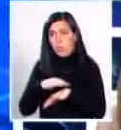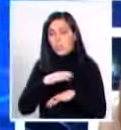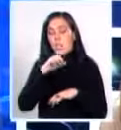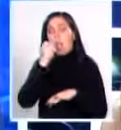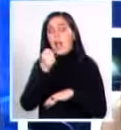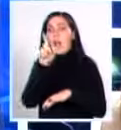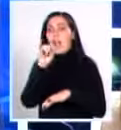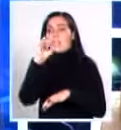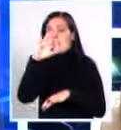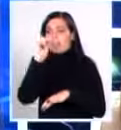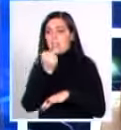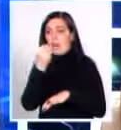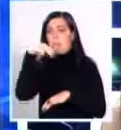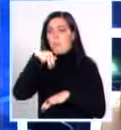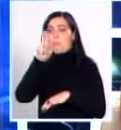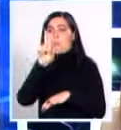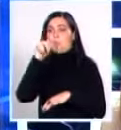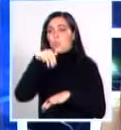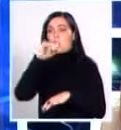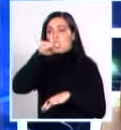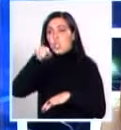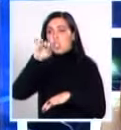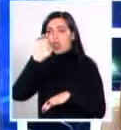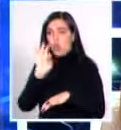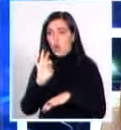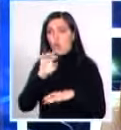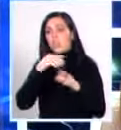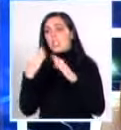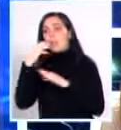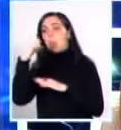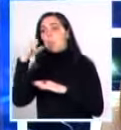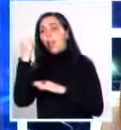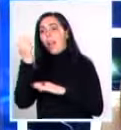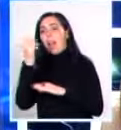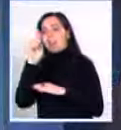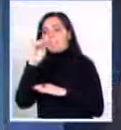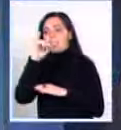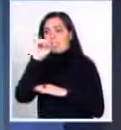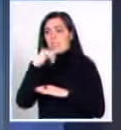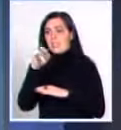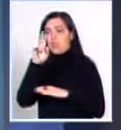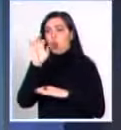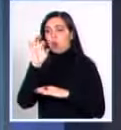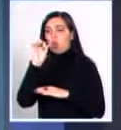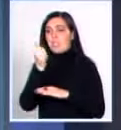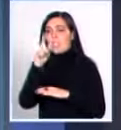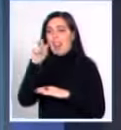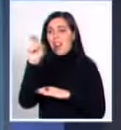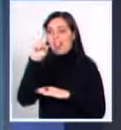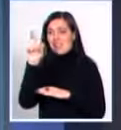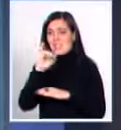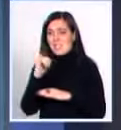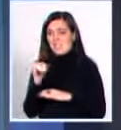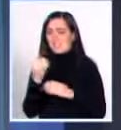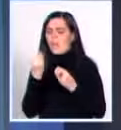y a la doctora Otorrino, doctora Beatriz Rosales. Empezar con la doctora. ¿Qué